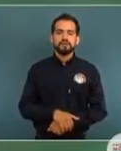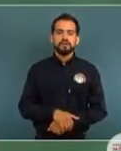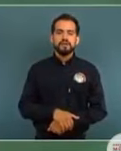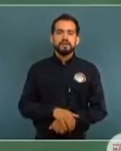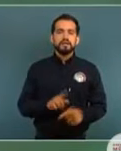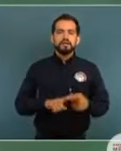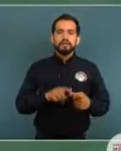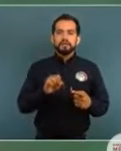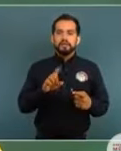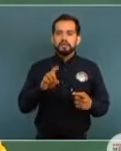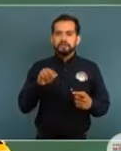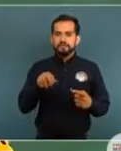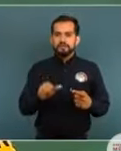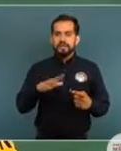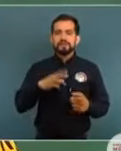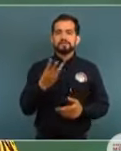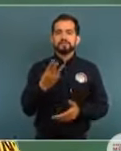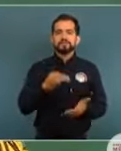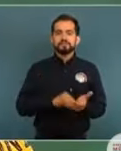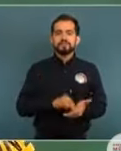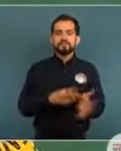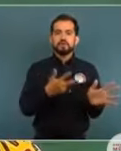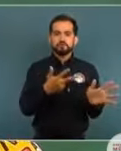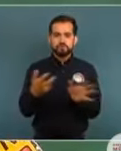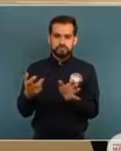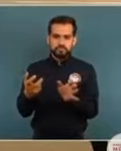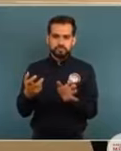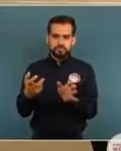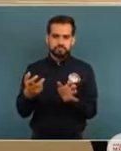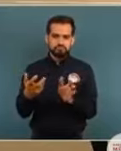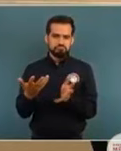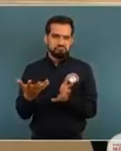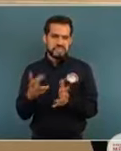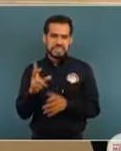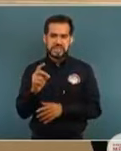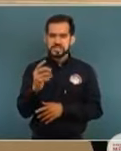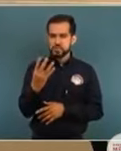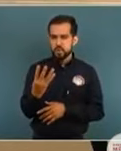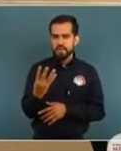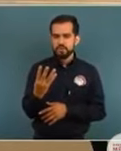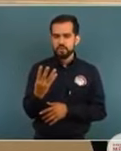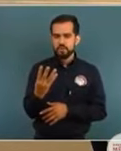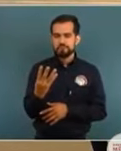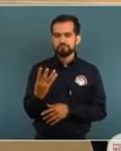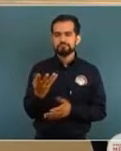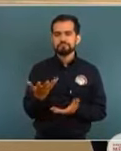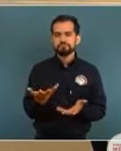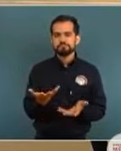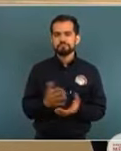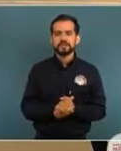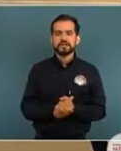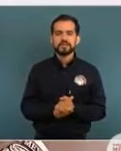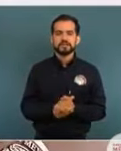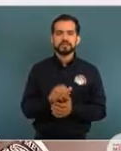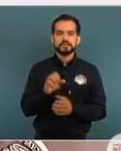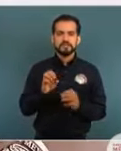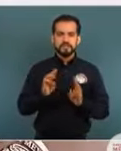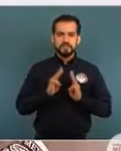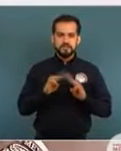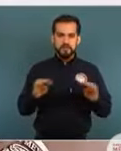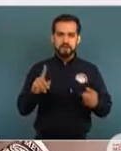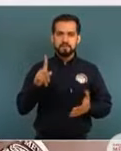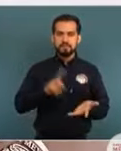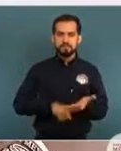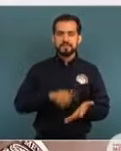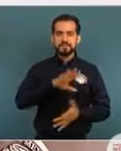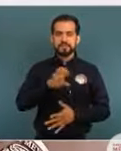Sedena tiene un efectivo de 3.834, SEMAR de 1